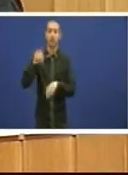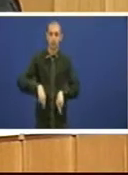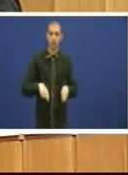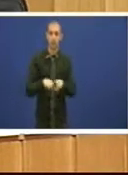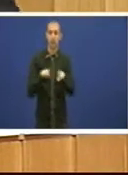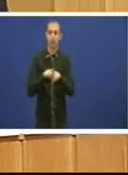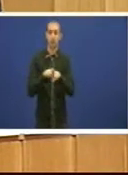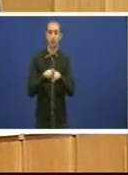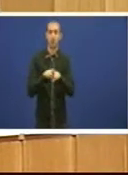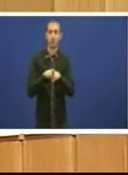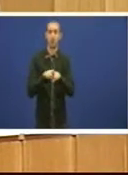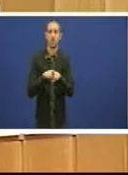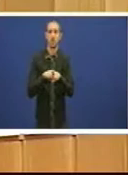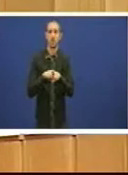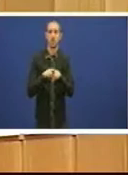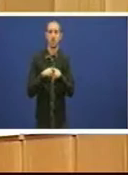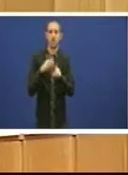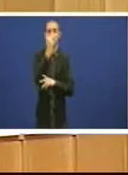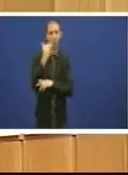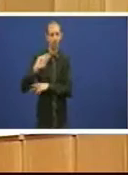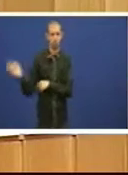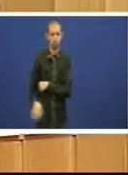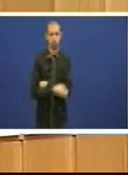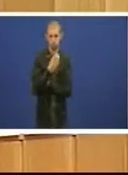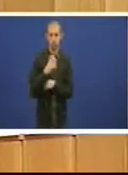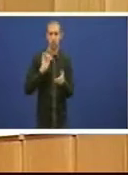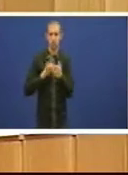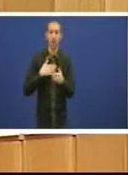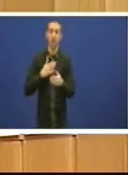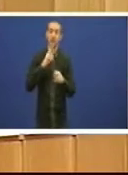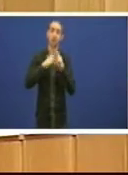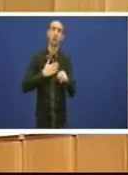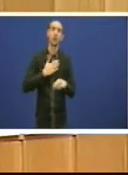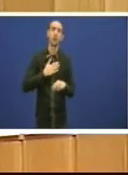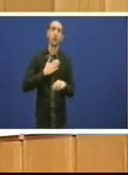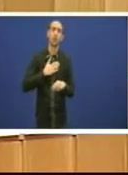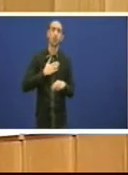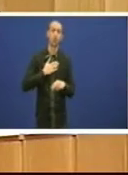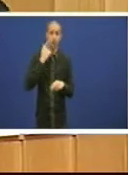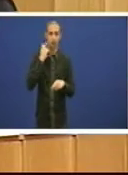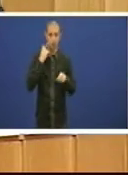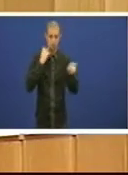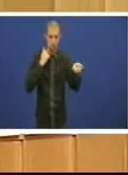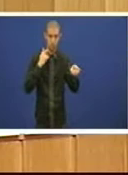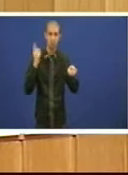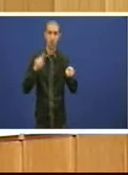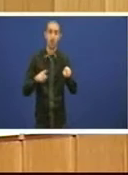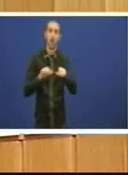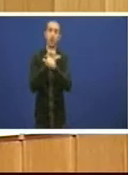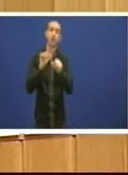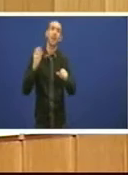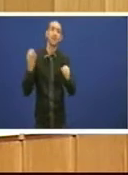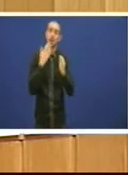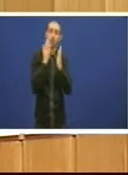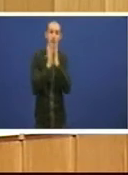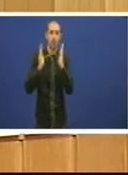coleccións pictóricas que agora pasaron o património do banco, en forma de bibliotecas, en